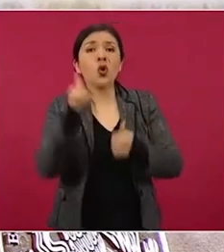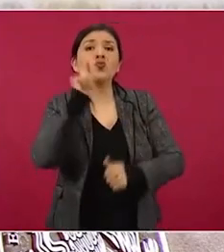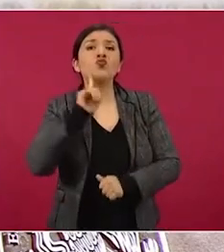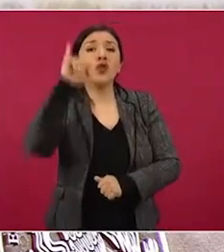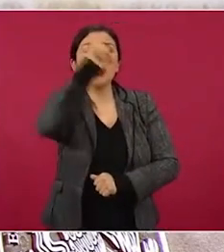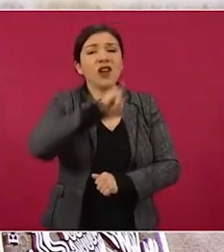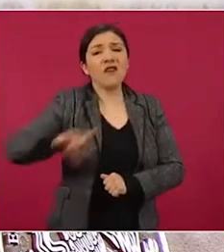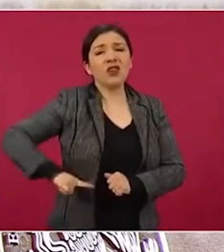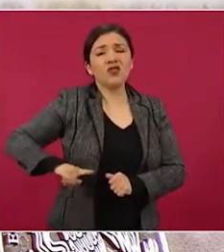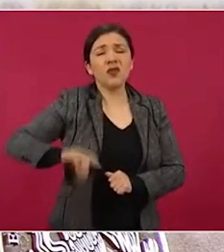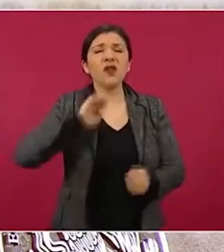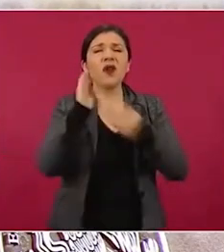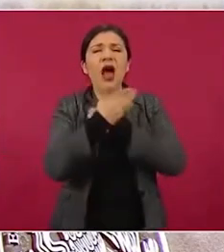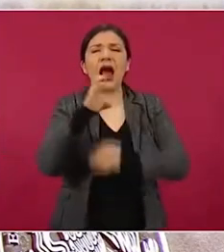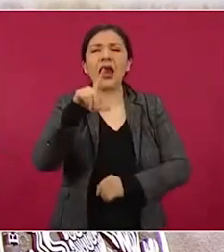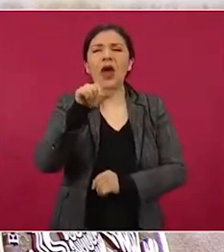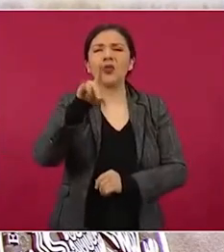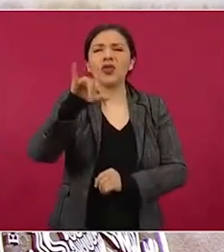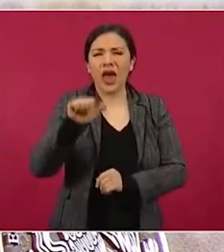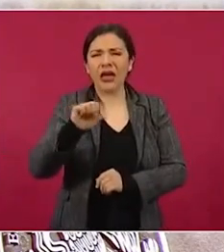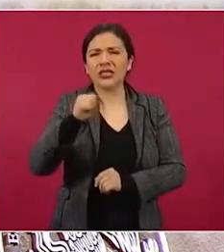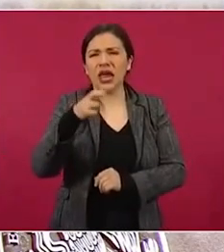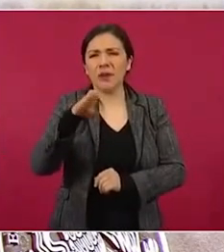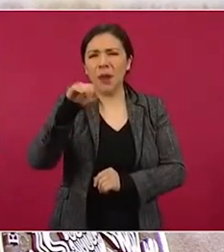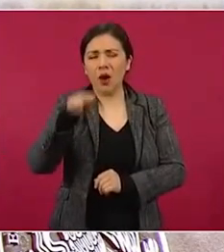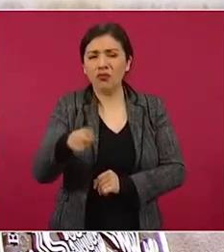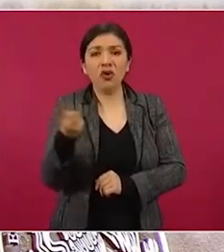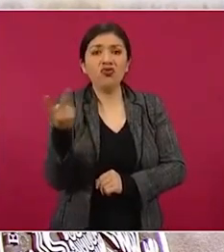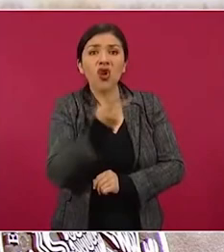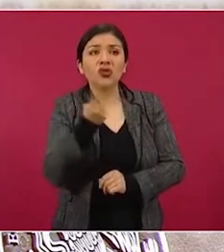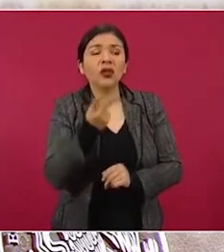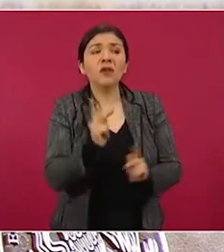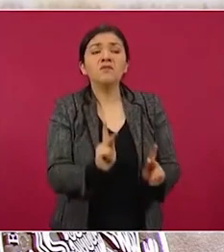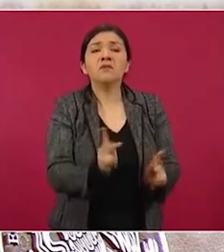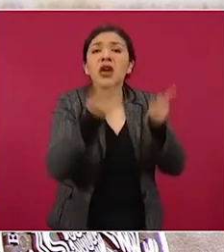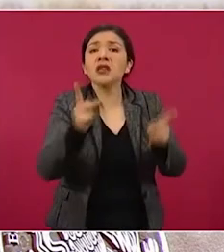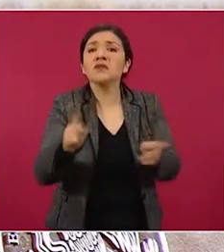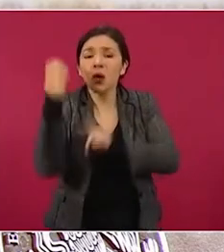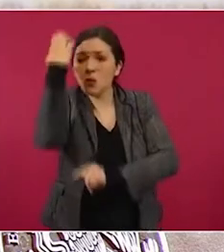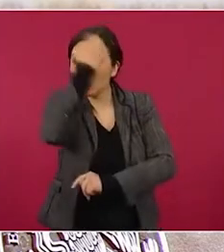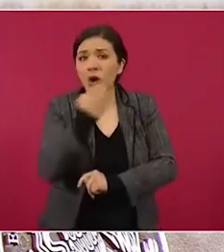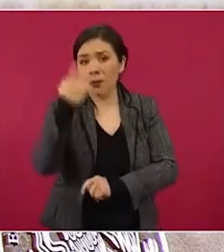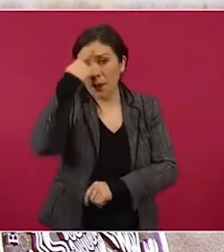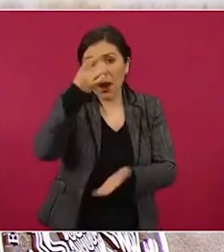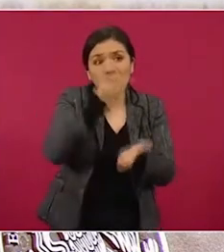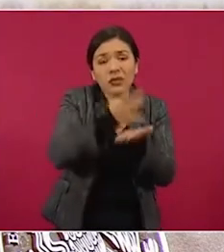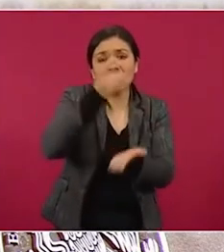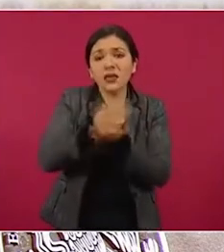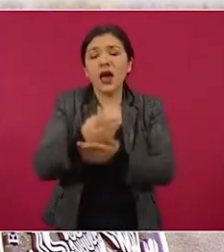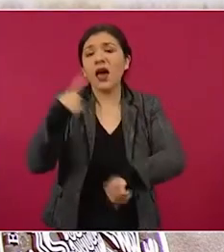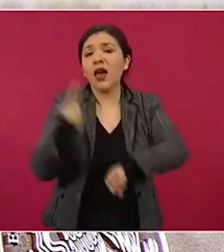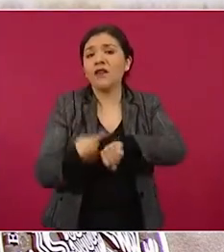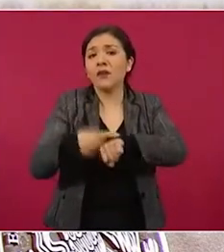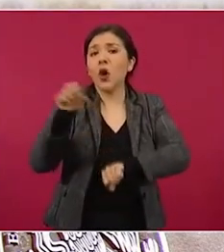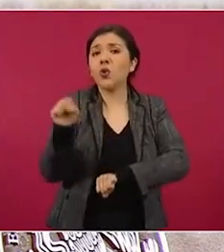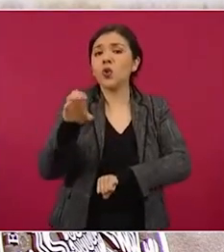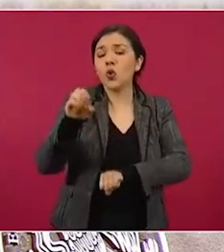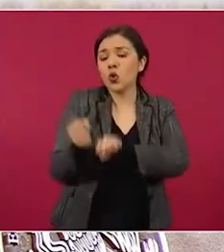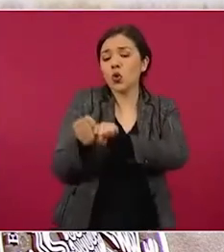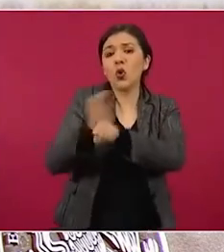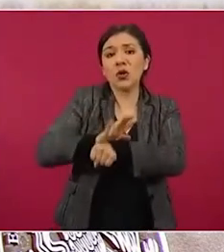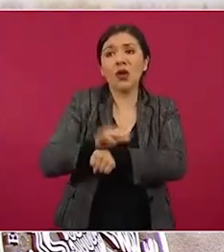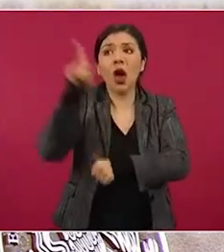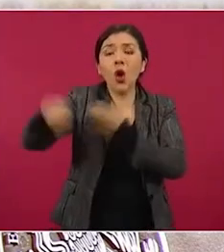de gobierno, Claudia Sheinbaum, hacen negocio vendiendo pruebas para la detección de COVID-19 en el Aeropuerto